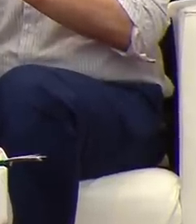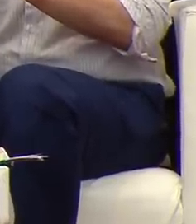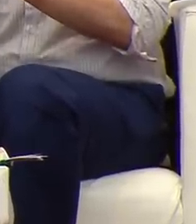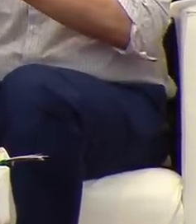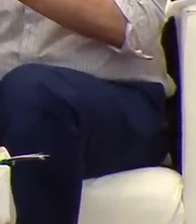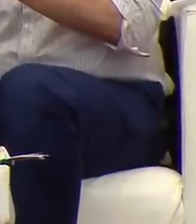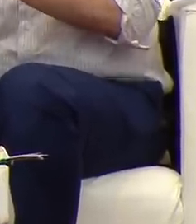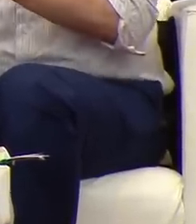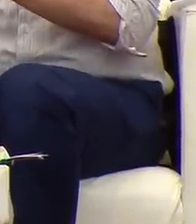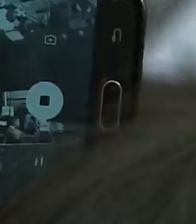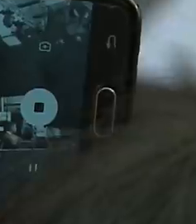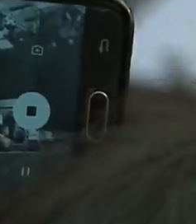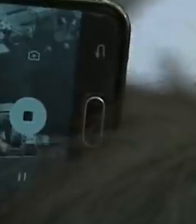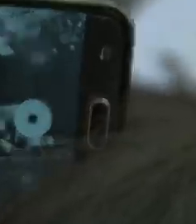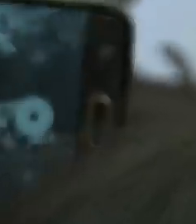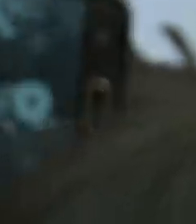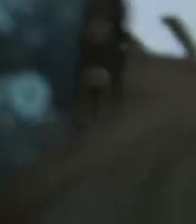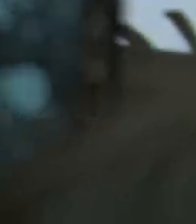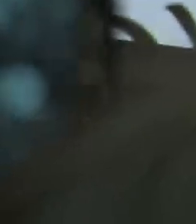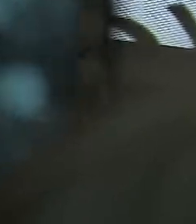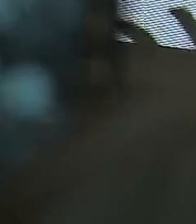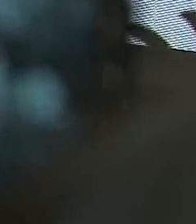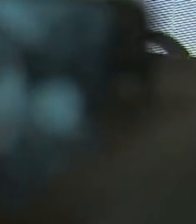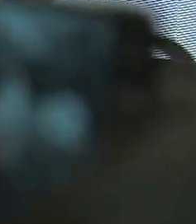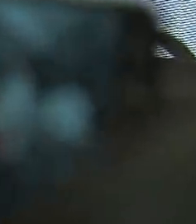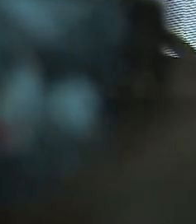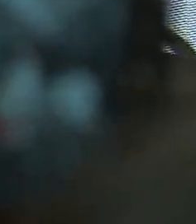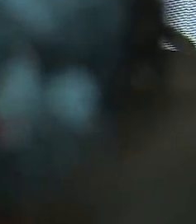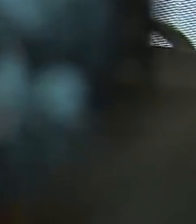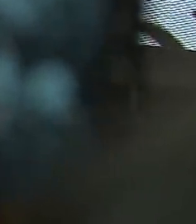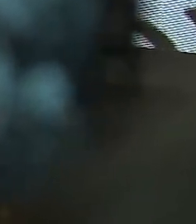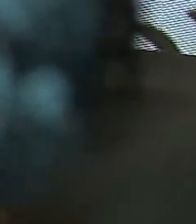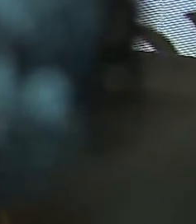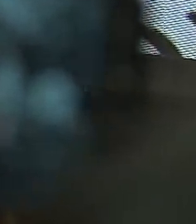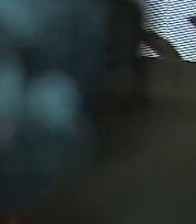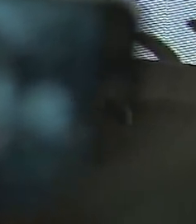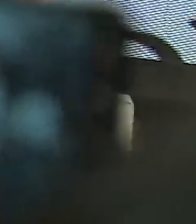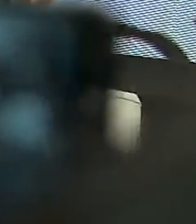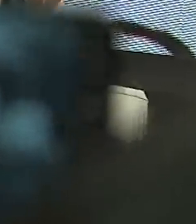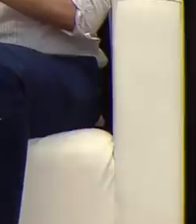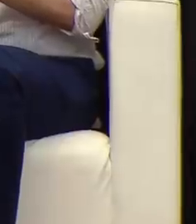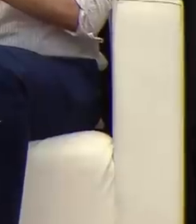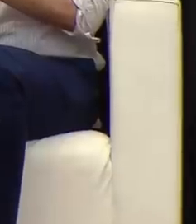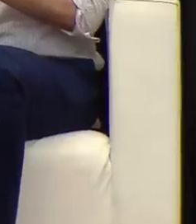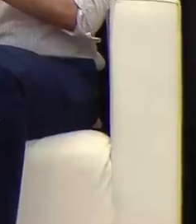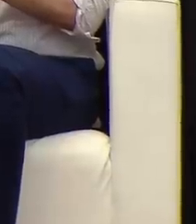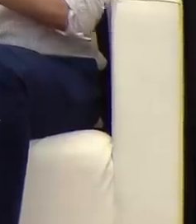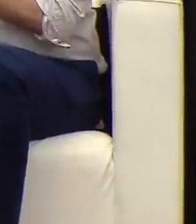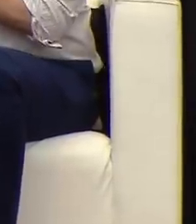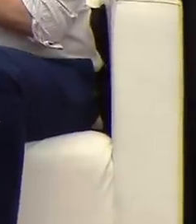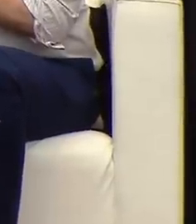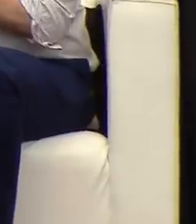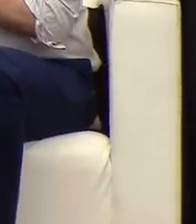de movilización apelará a la izquierda como hecho movilizador y otras veces no recurrirá a eso,